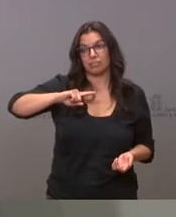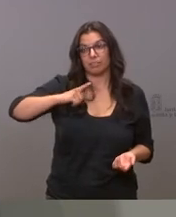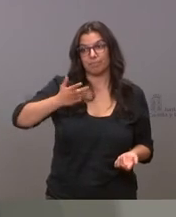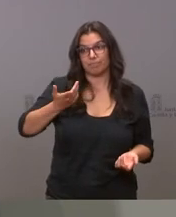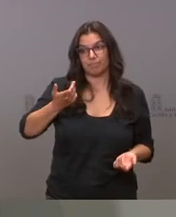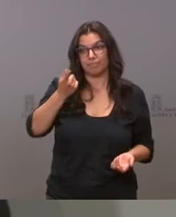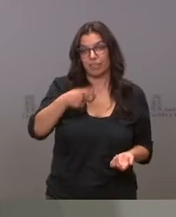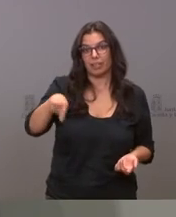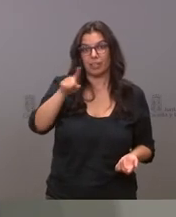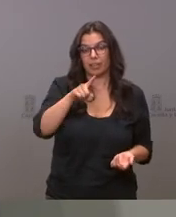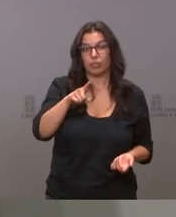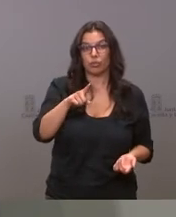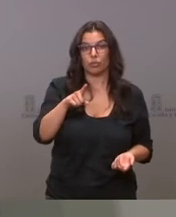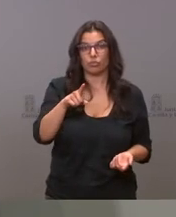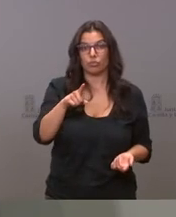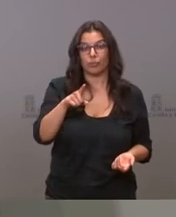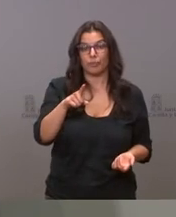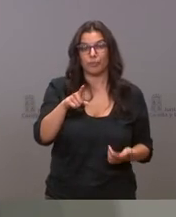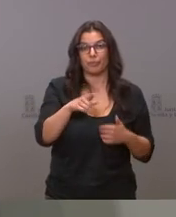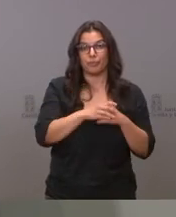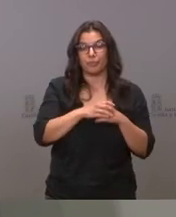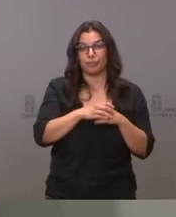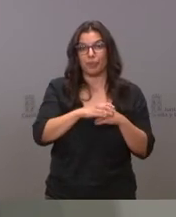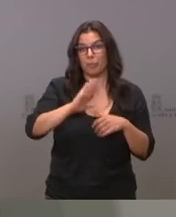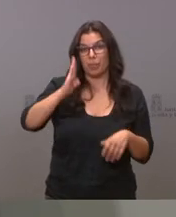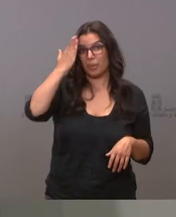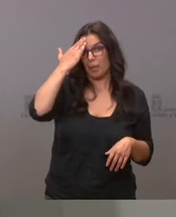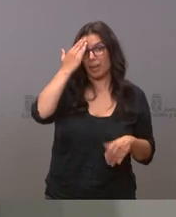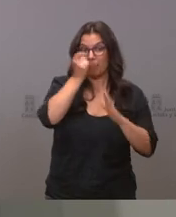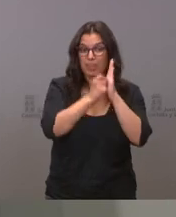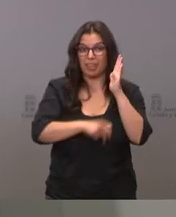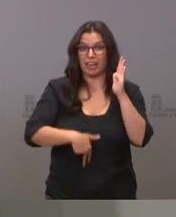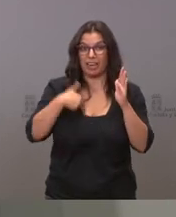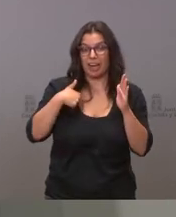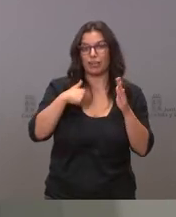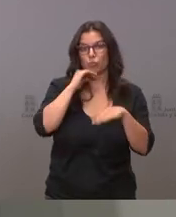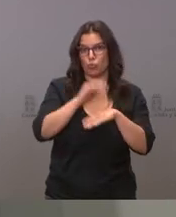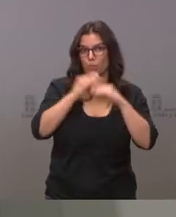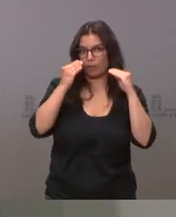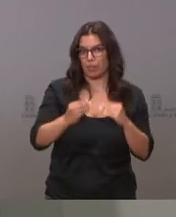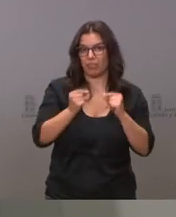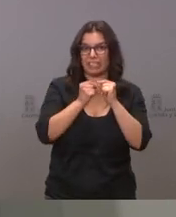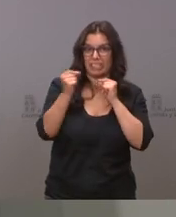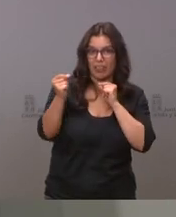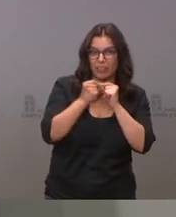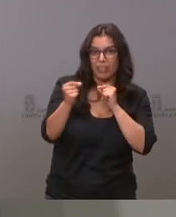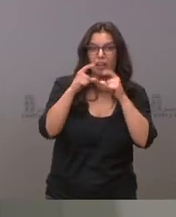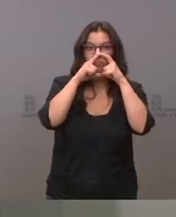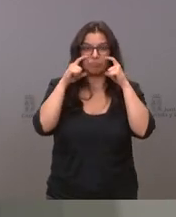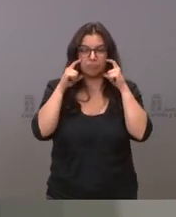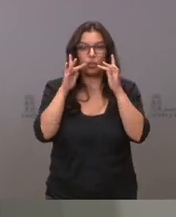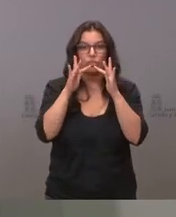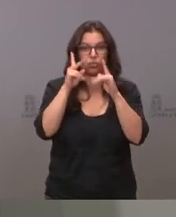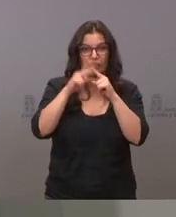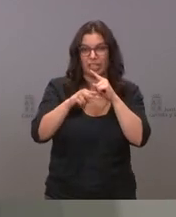el conjunto principal de las medidas generales que es la distancia la mascarilla y evitar el contacto y